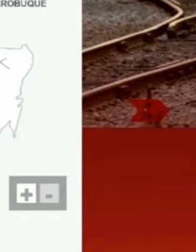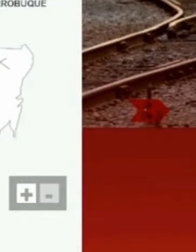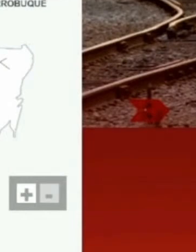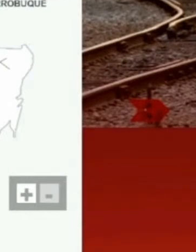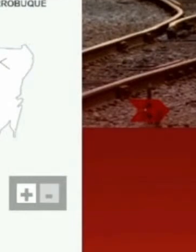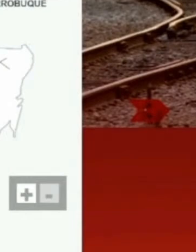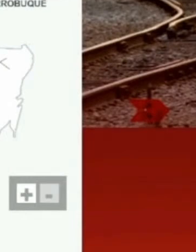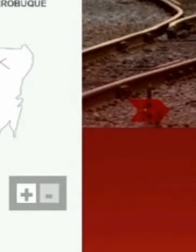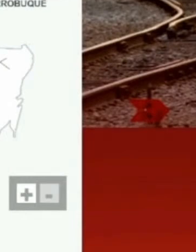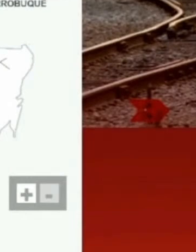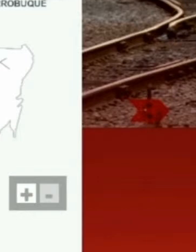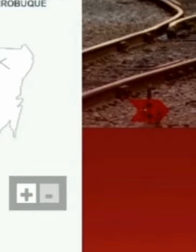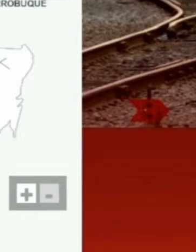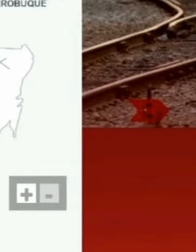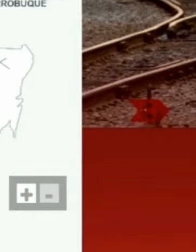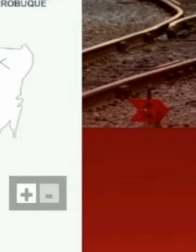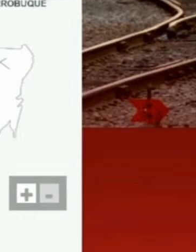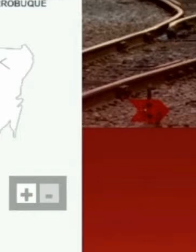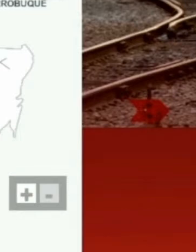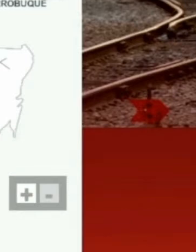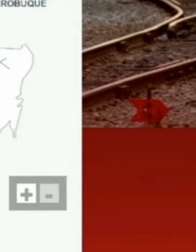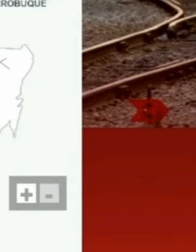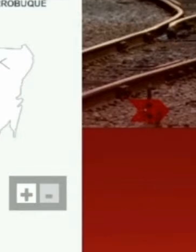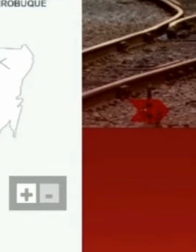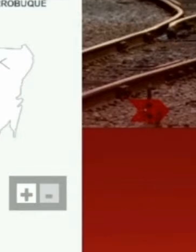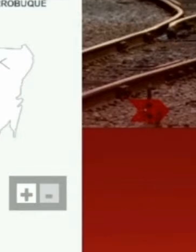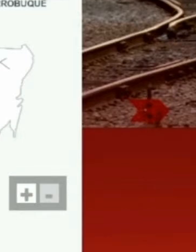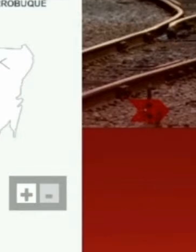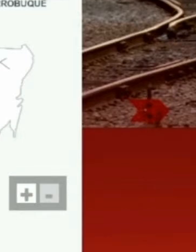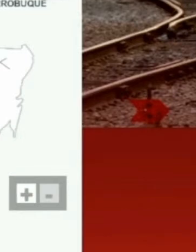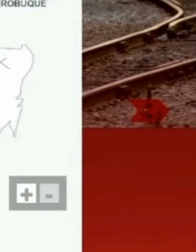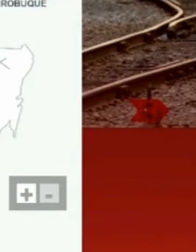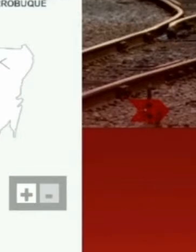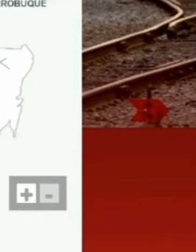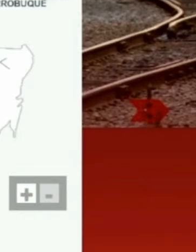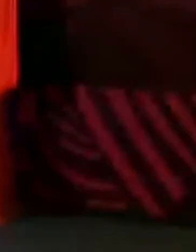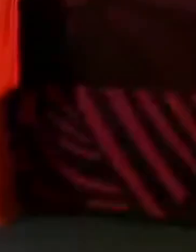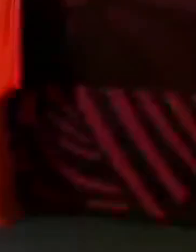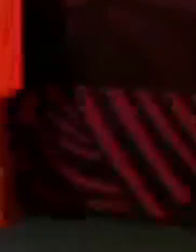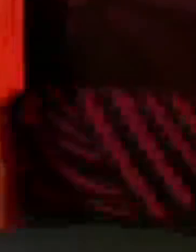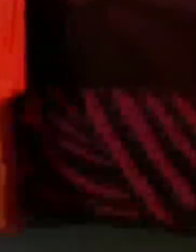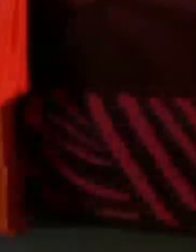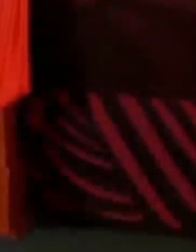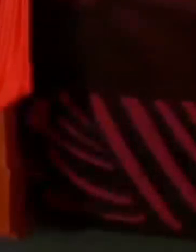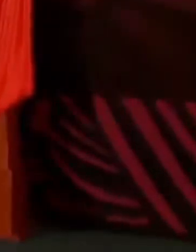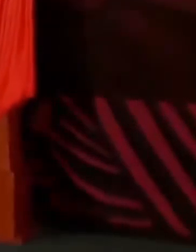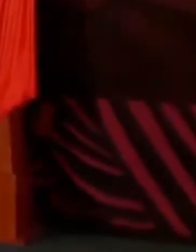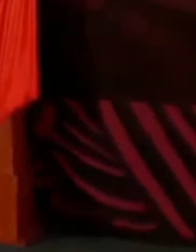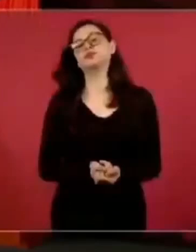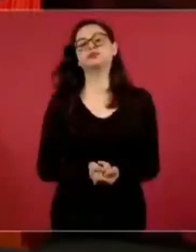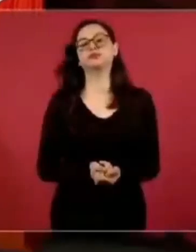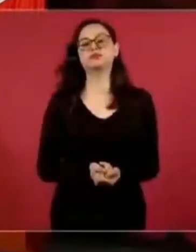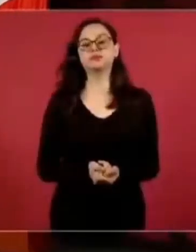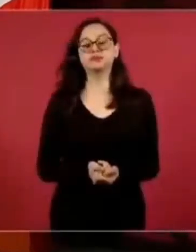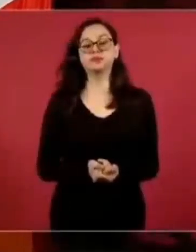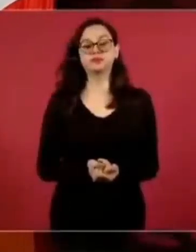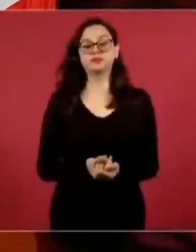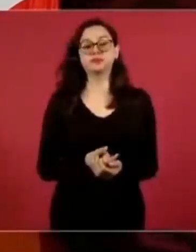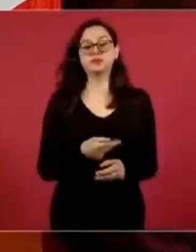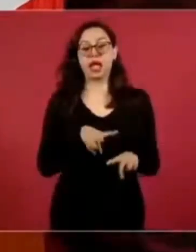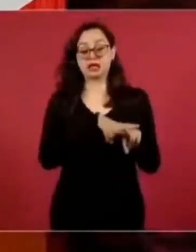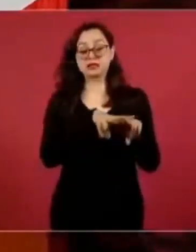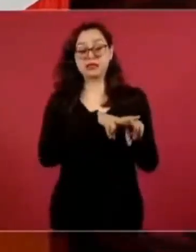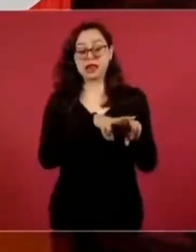las líneas con propósito de